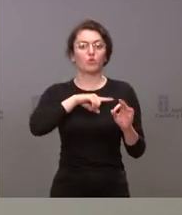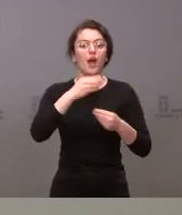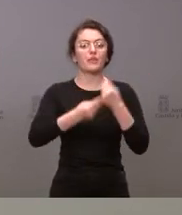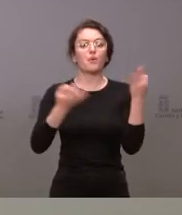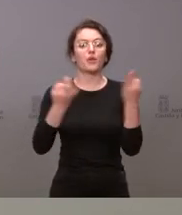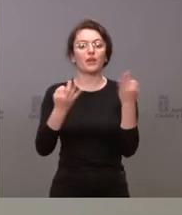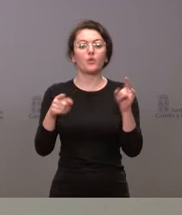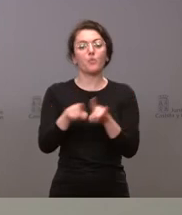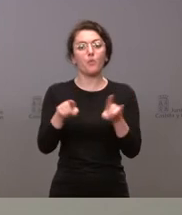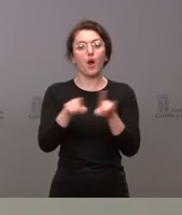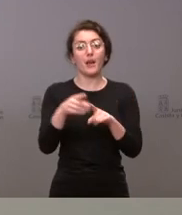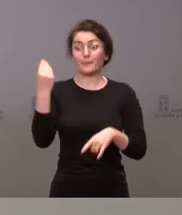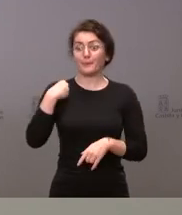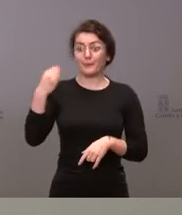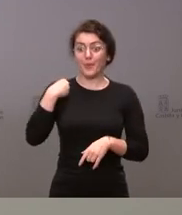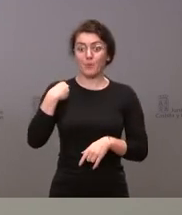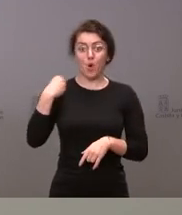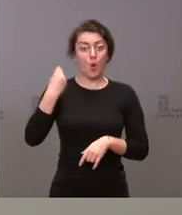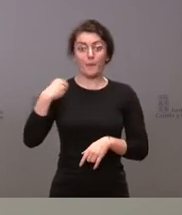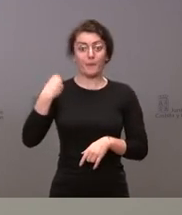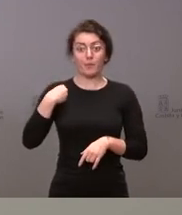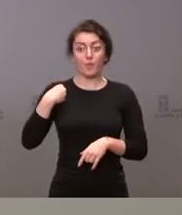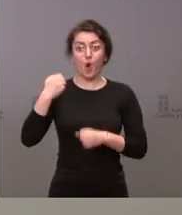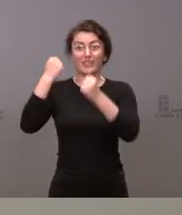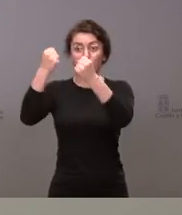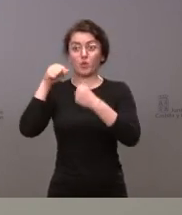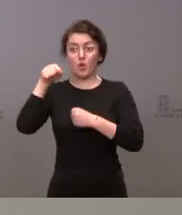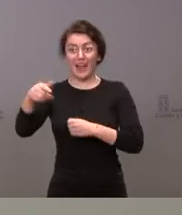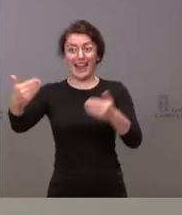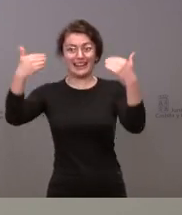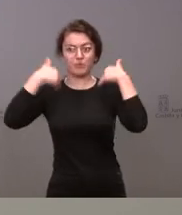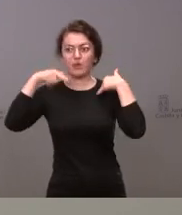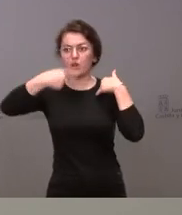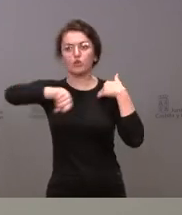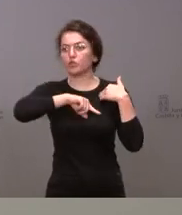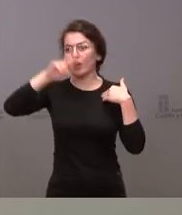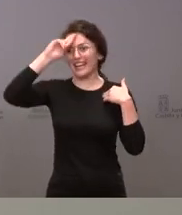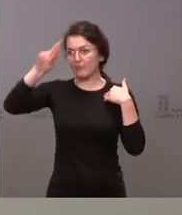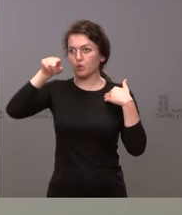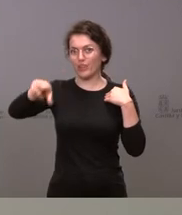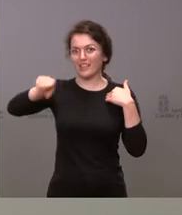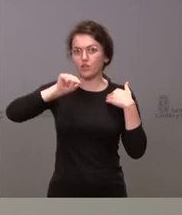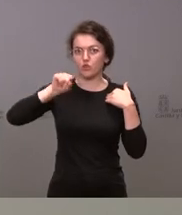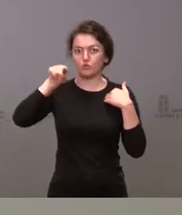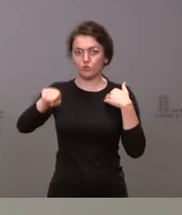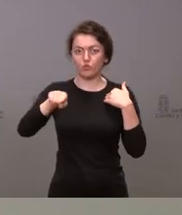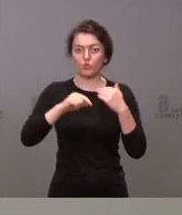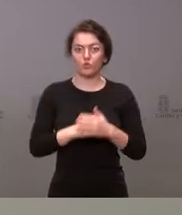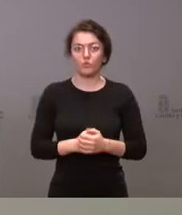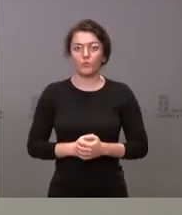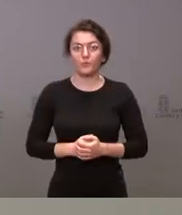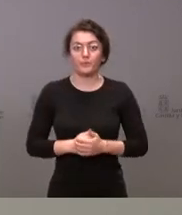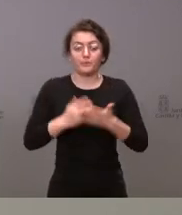respetar la decisión del órgano que tiene competencia para ello y entre esta decisión se produce seguir